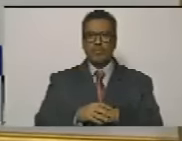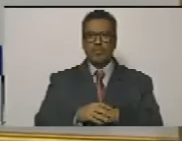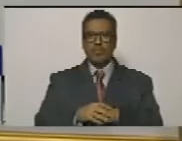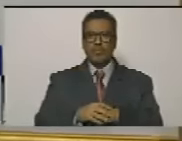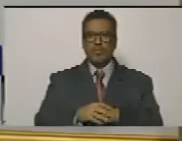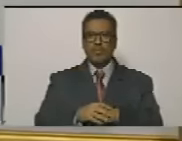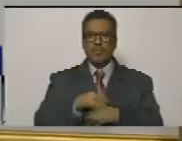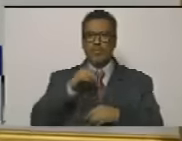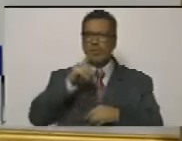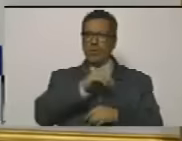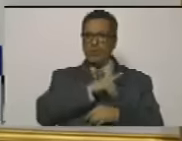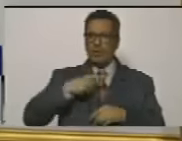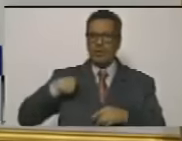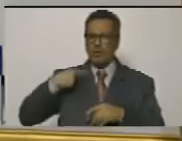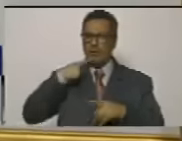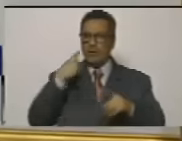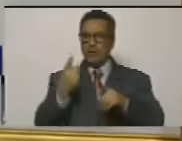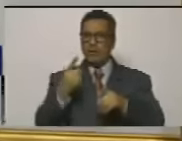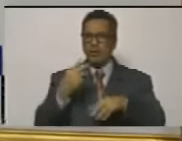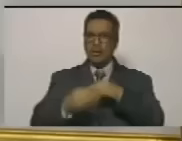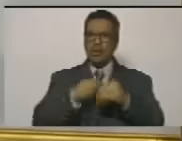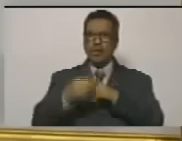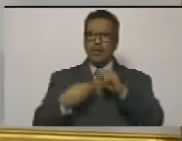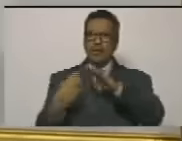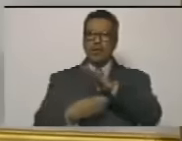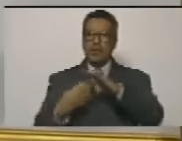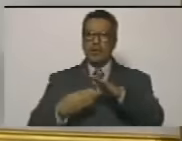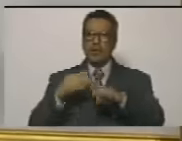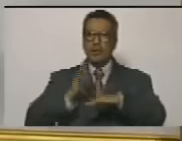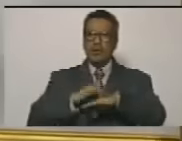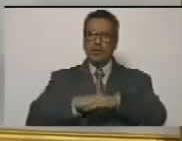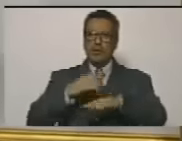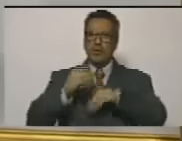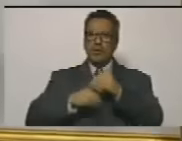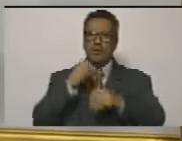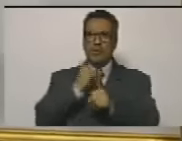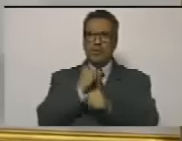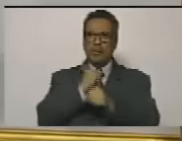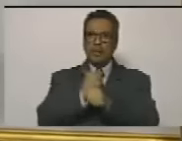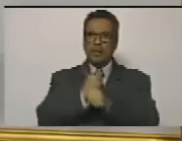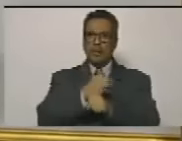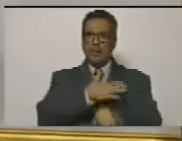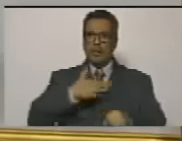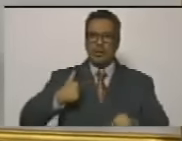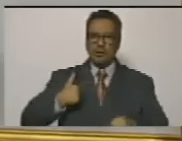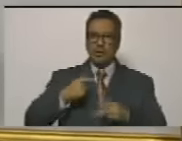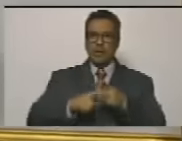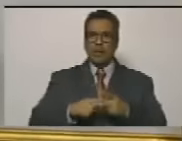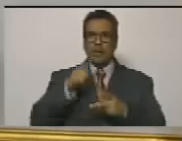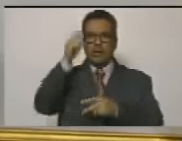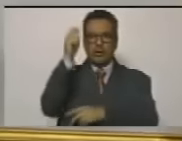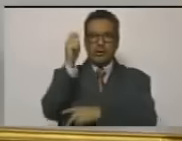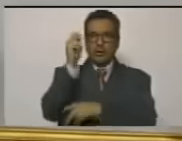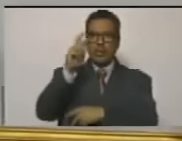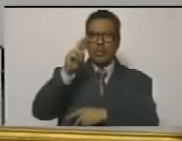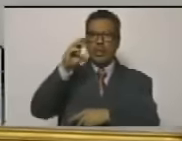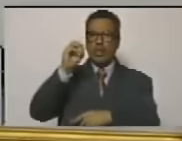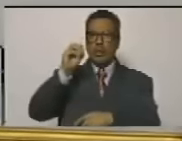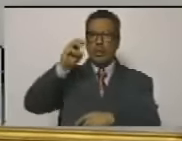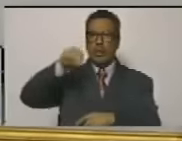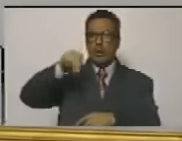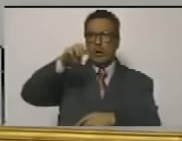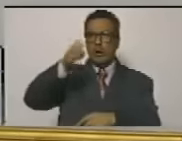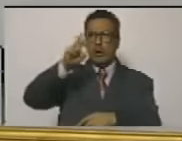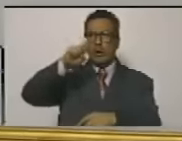no era mi intención ofenderlo en base a a los oficios que usted ha desempeñado querido diputado Romero y cada quien